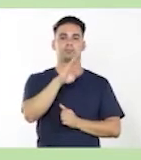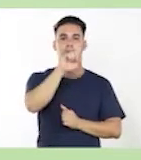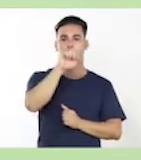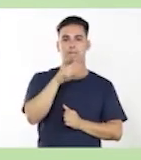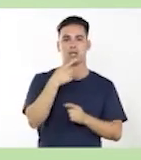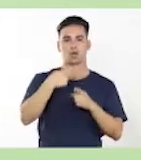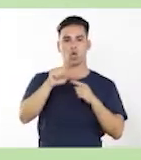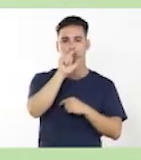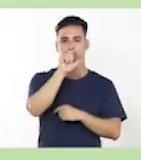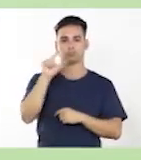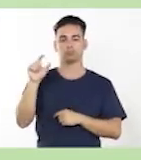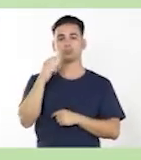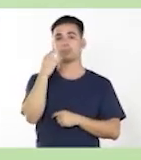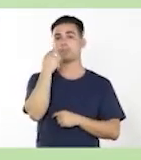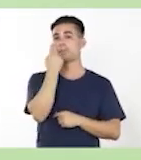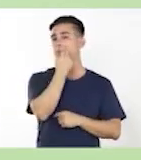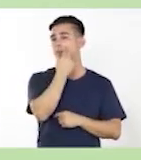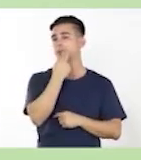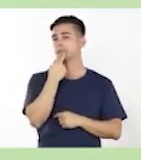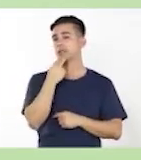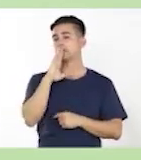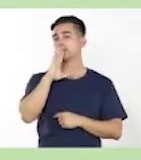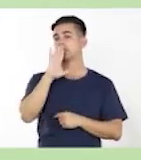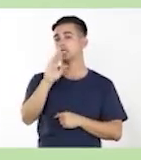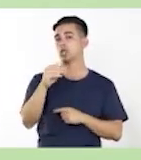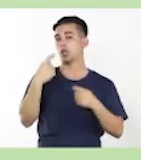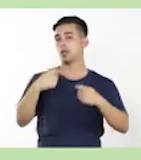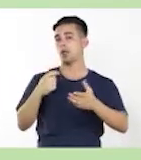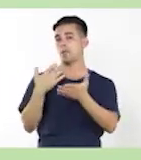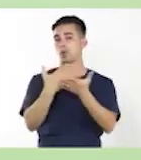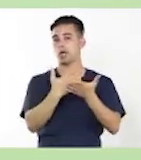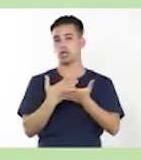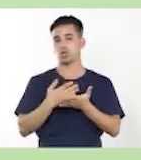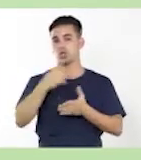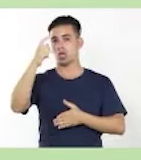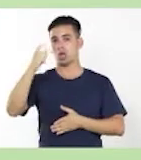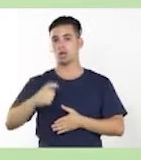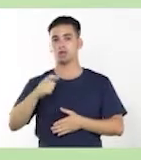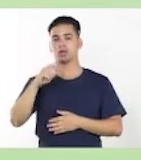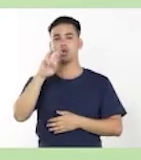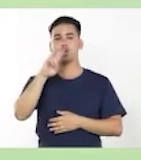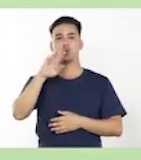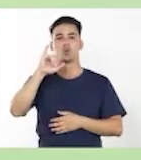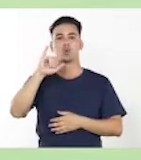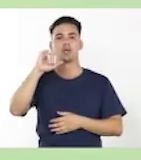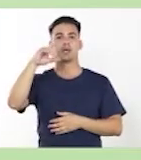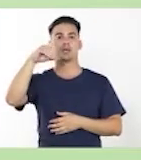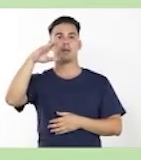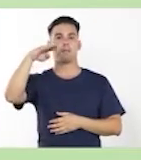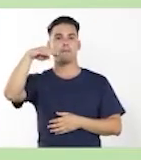Inciso B. Martí dijo que debemos estudiar a Whitman.